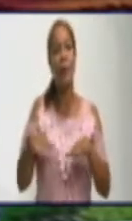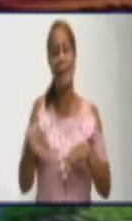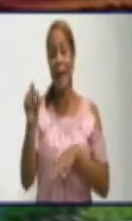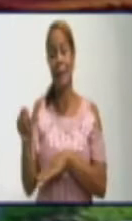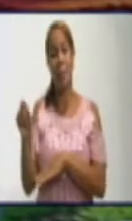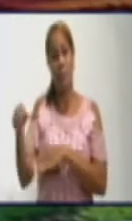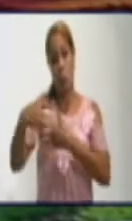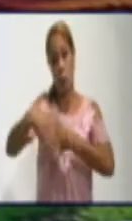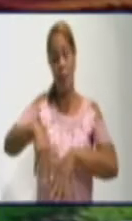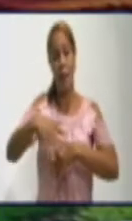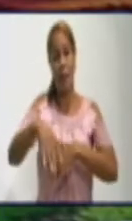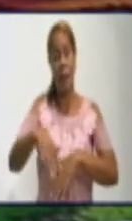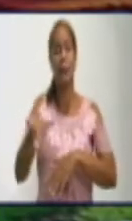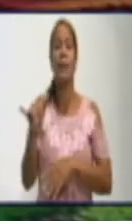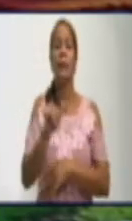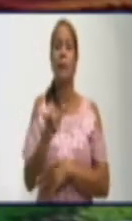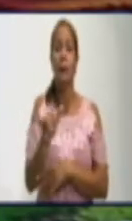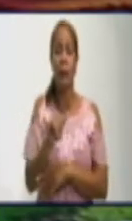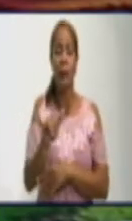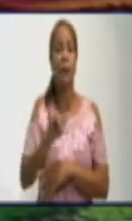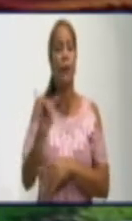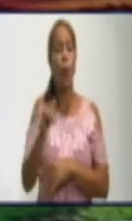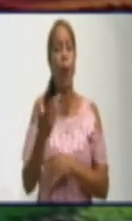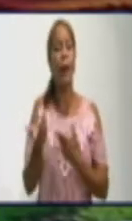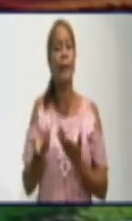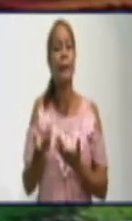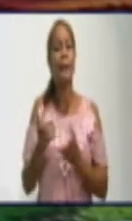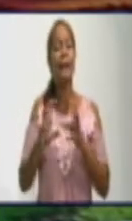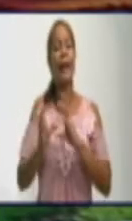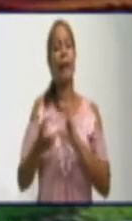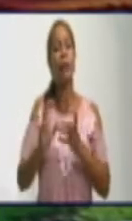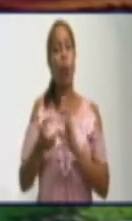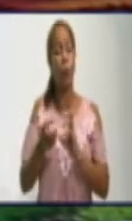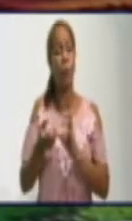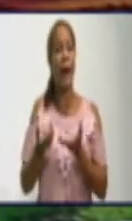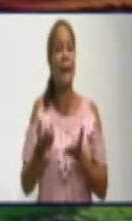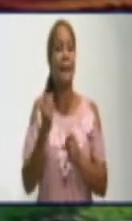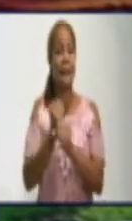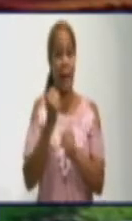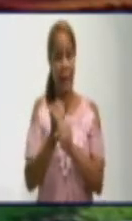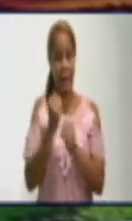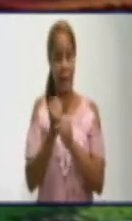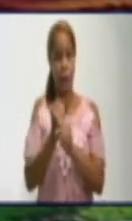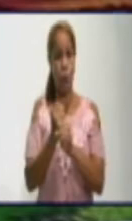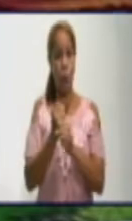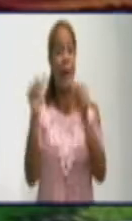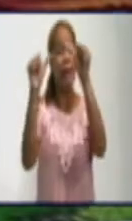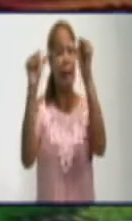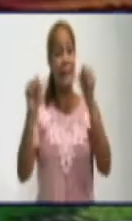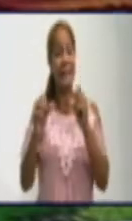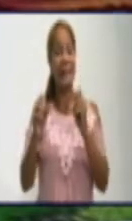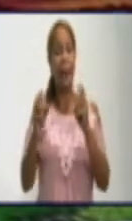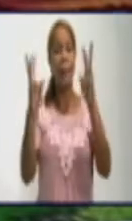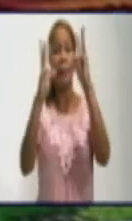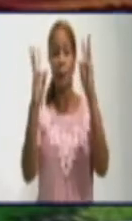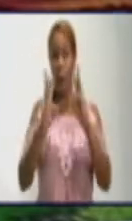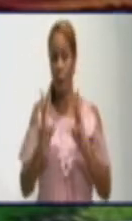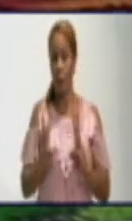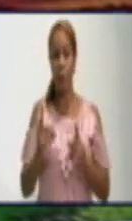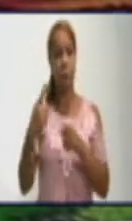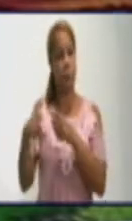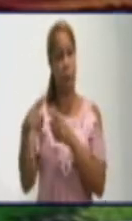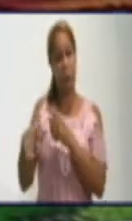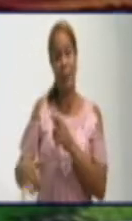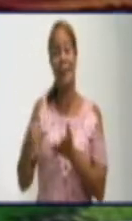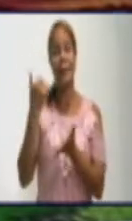también las plataformas digitales, cómo están trabajando ustedes para que montarse en este tema de poder pagar el agua